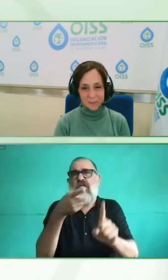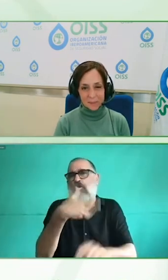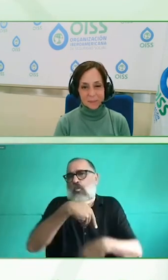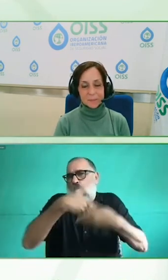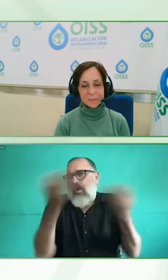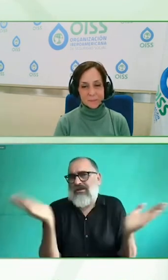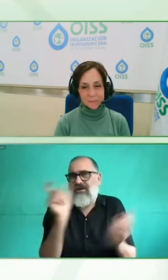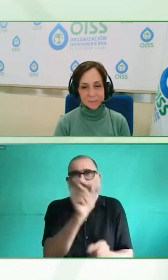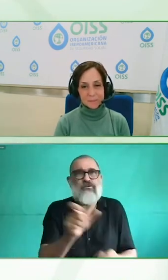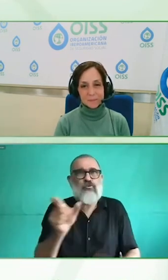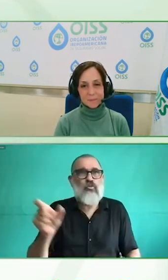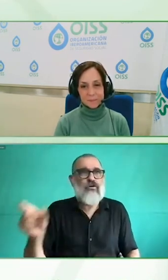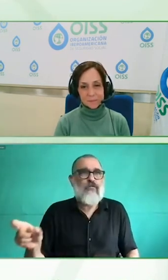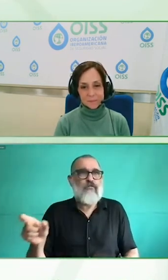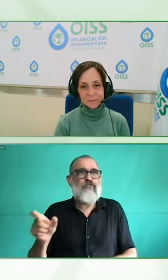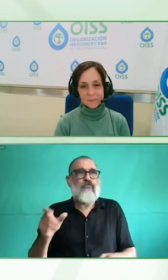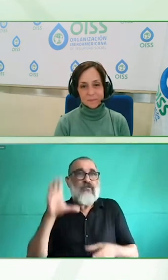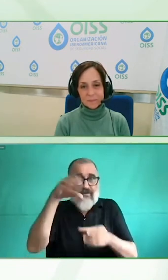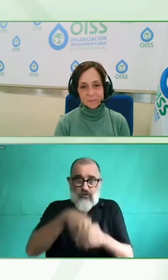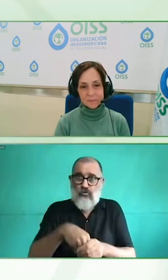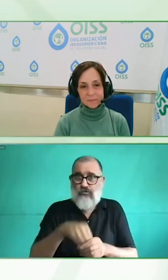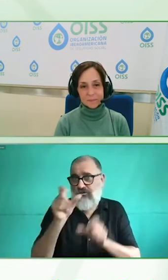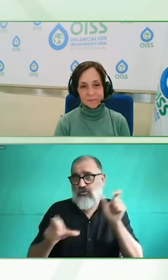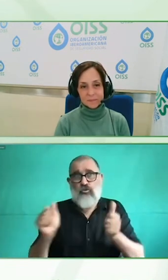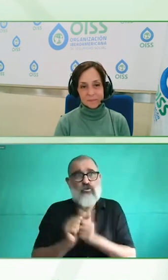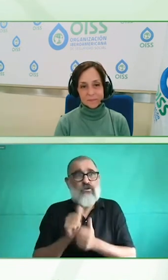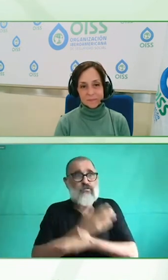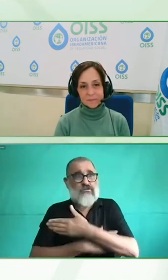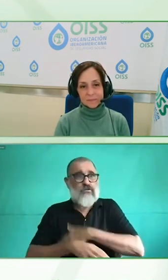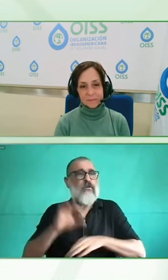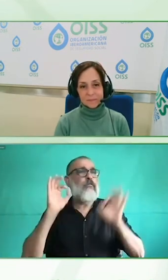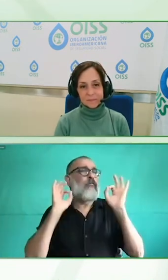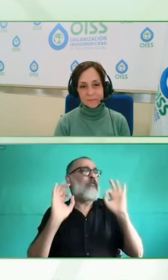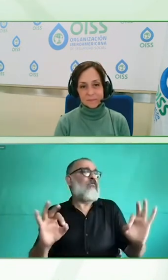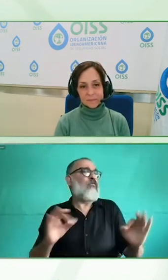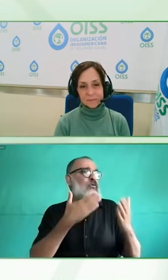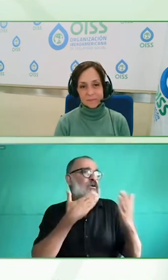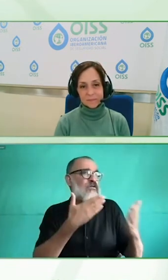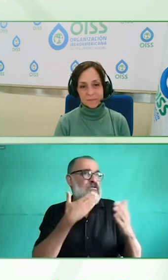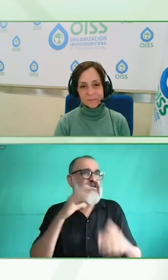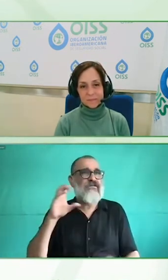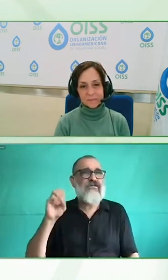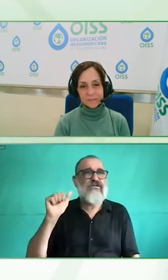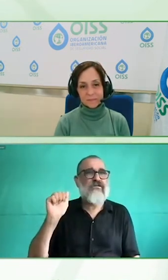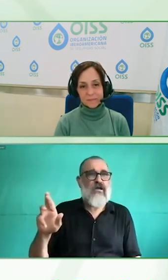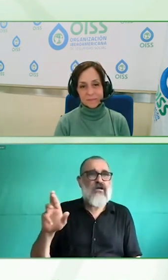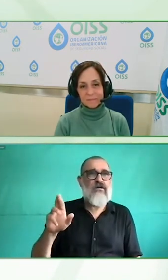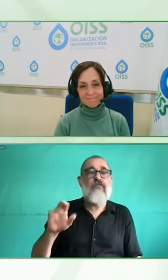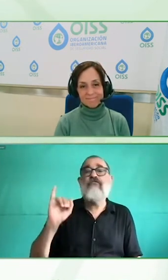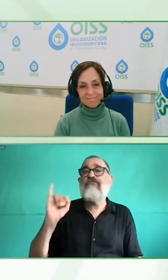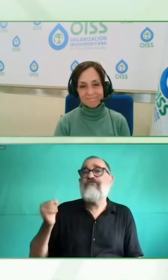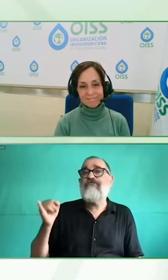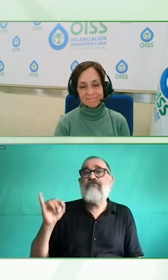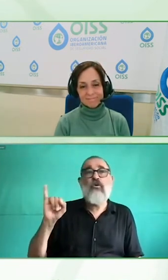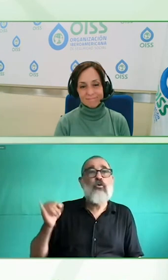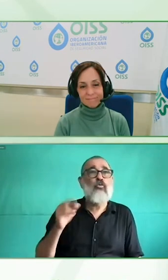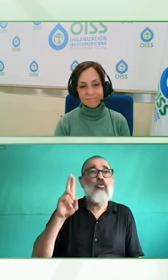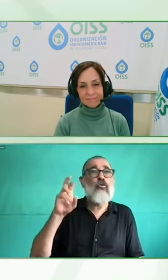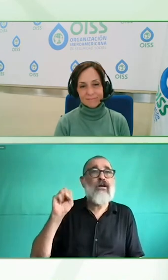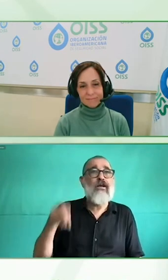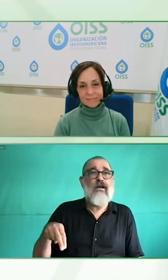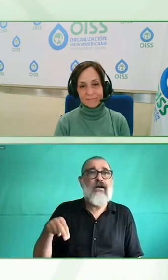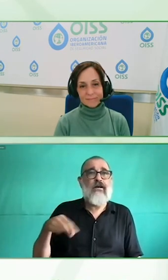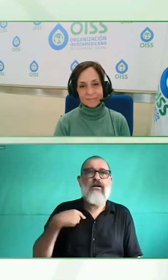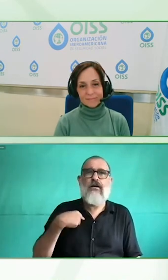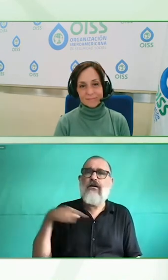discapacidad yo quería quizá plantear el tema como decía Neruda de la ardiente paciencia creo que una cuestión que es muy importante es